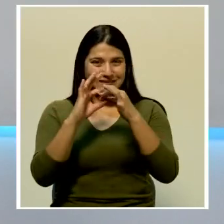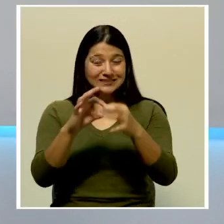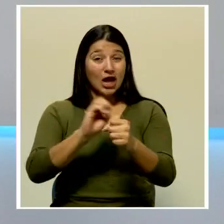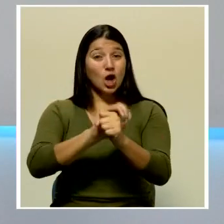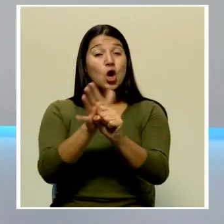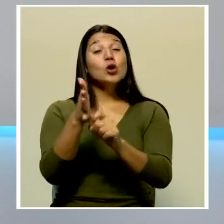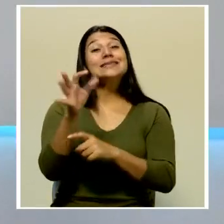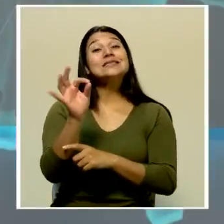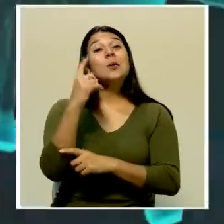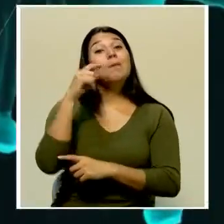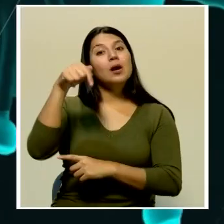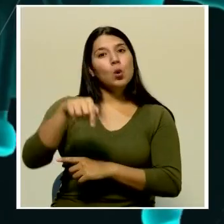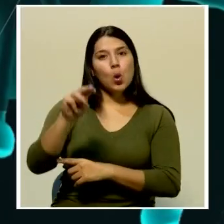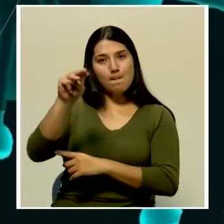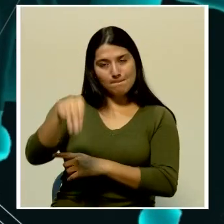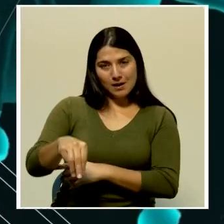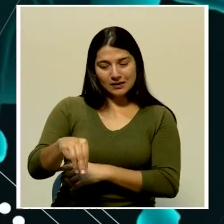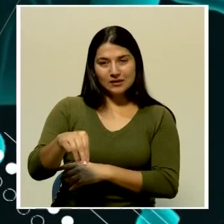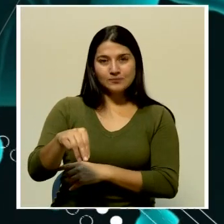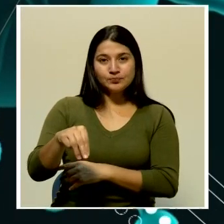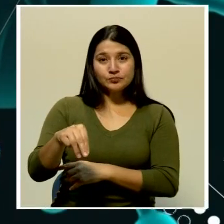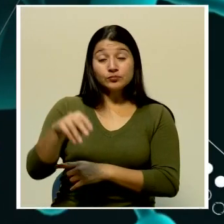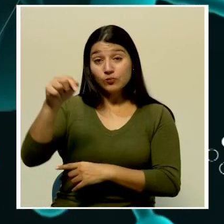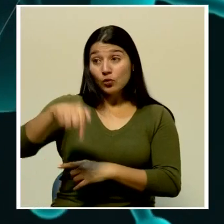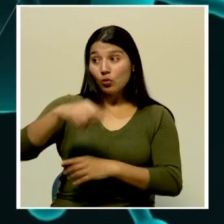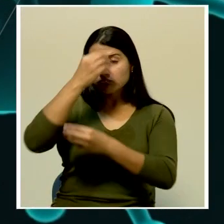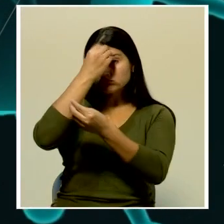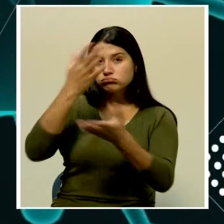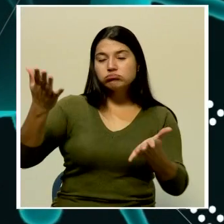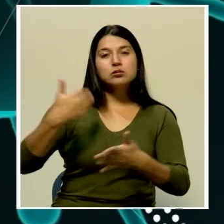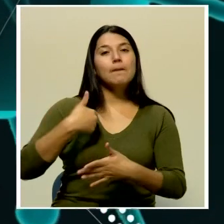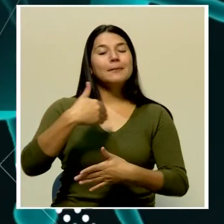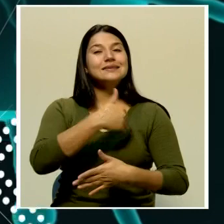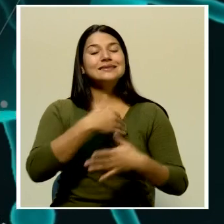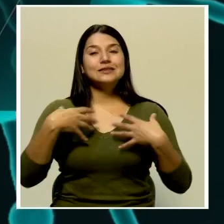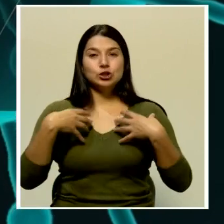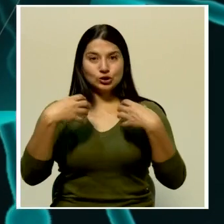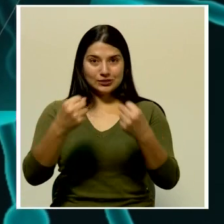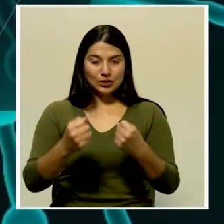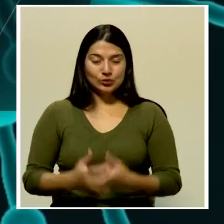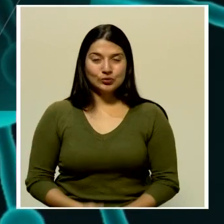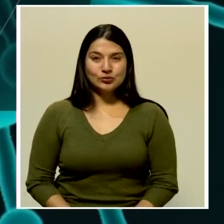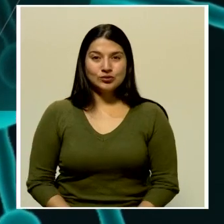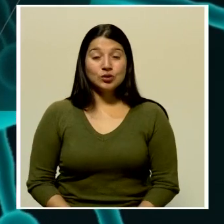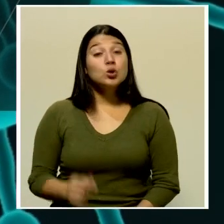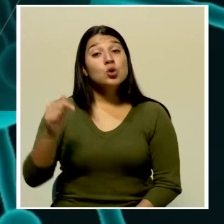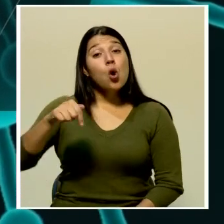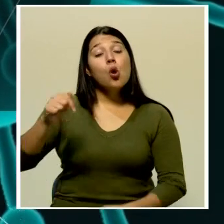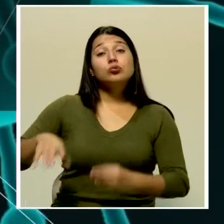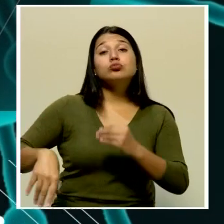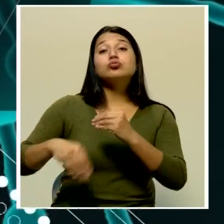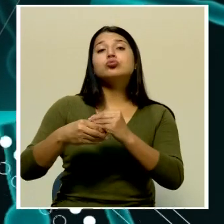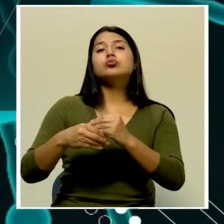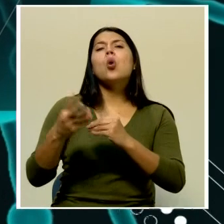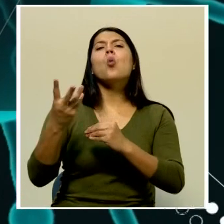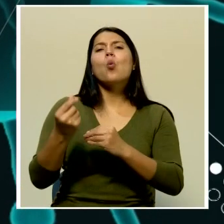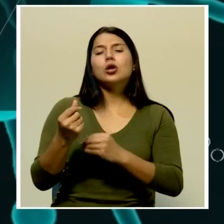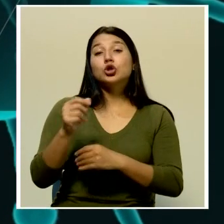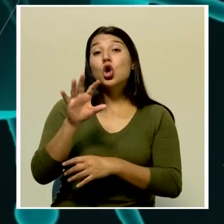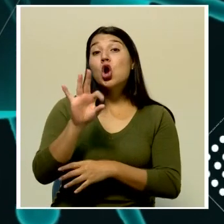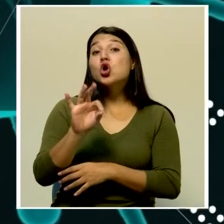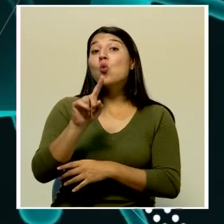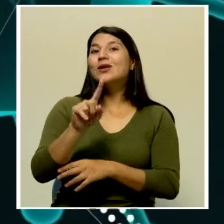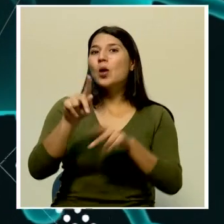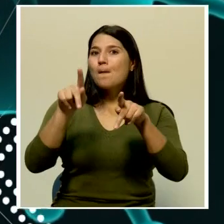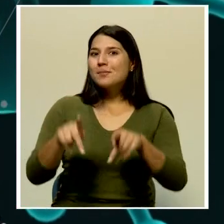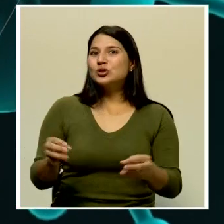-19 para este martes, los que dio a conocer hoy el Ministerio de Salud. Para hoy se registra un total de 91